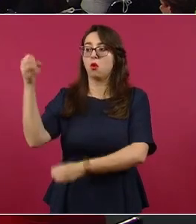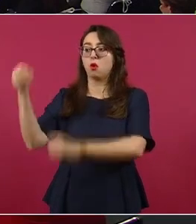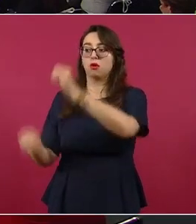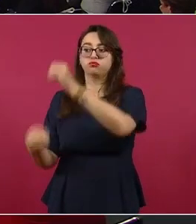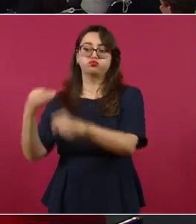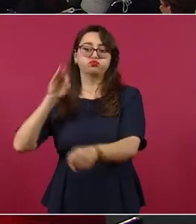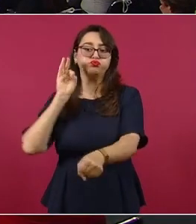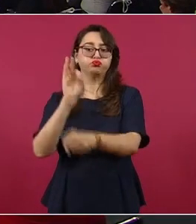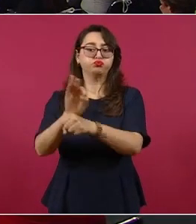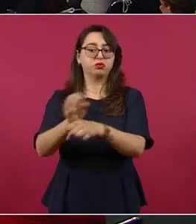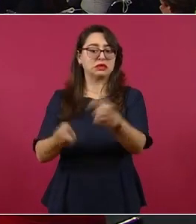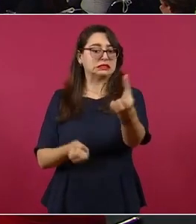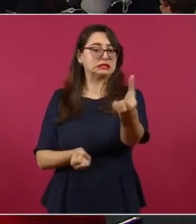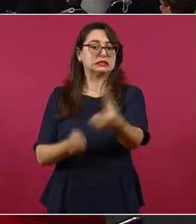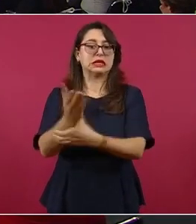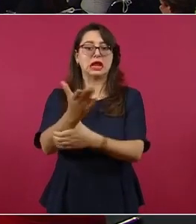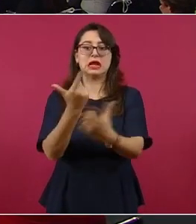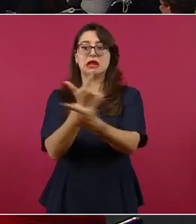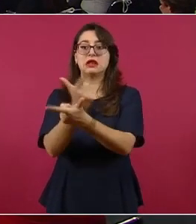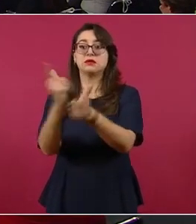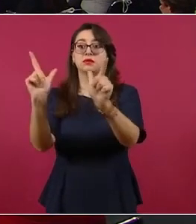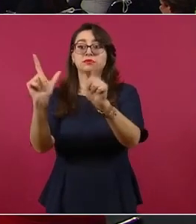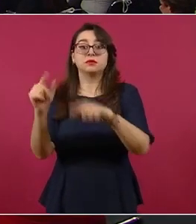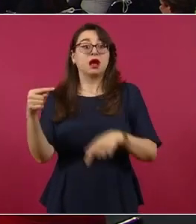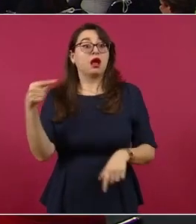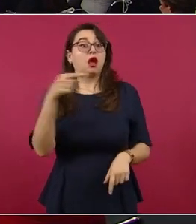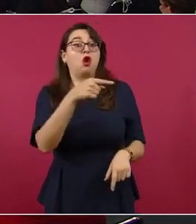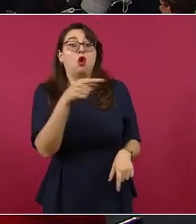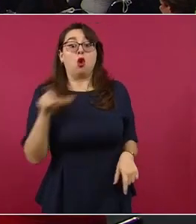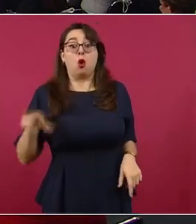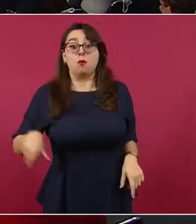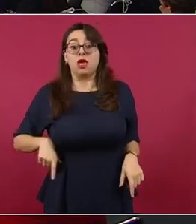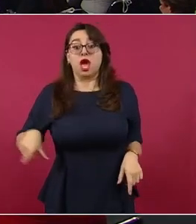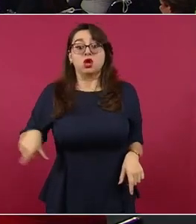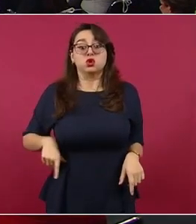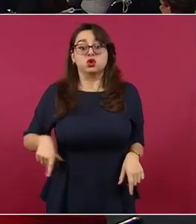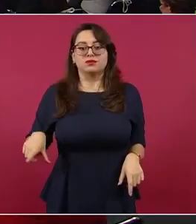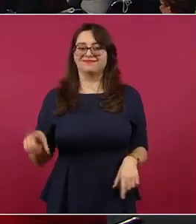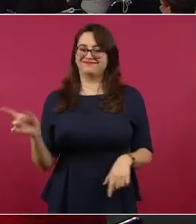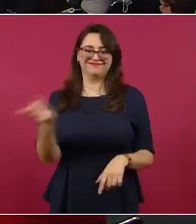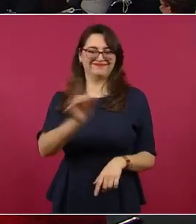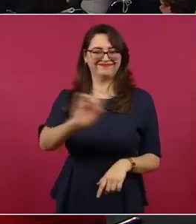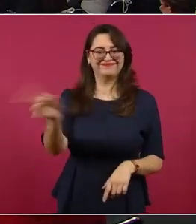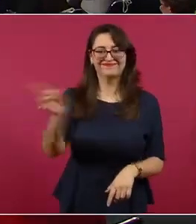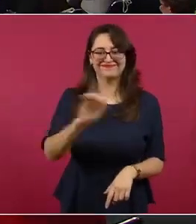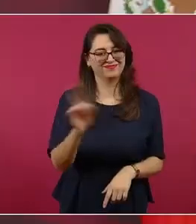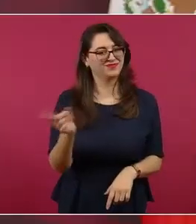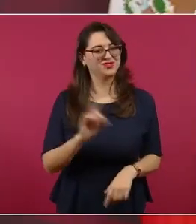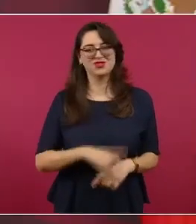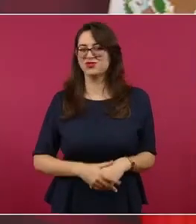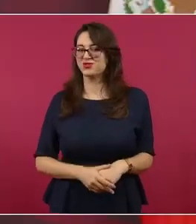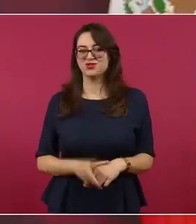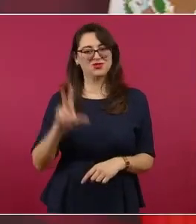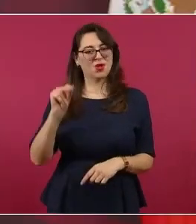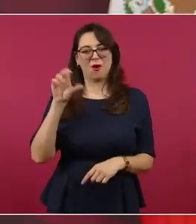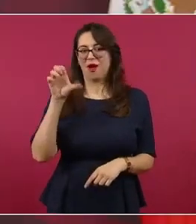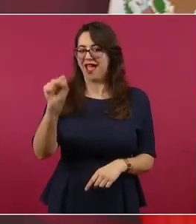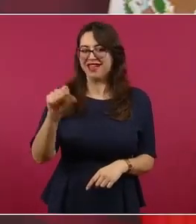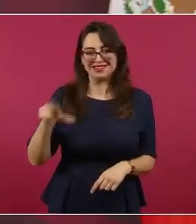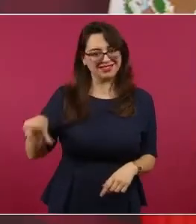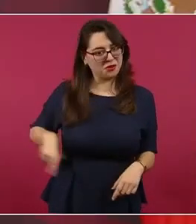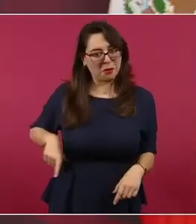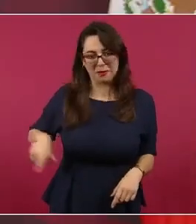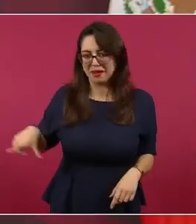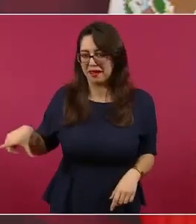No, no, no, es un juez que pertenece al Poder